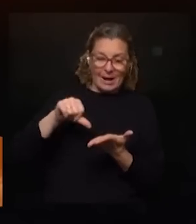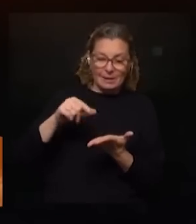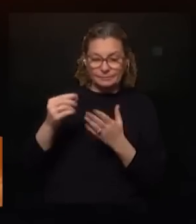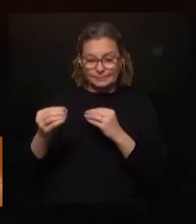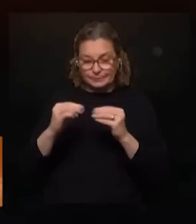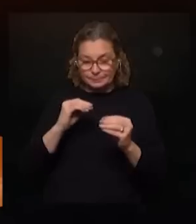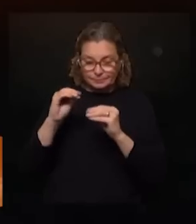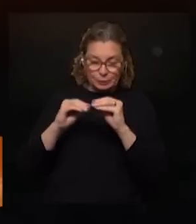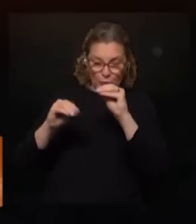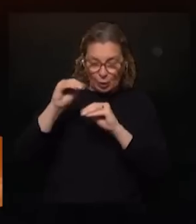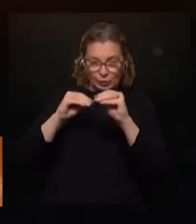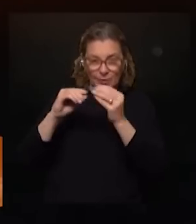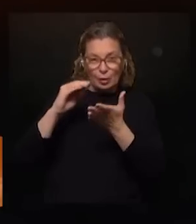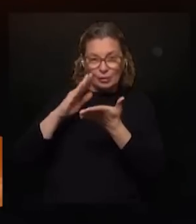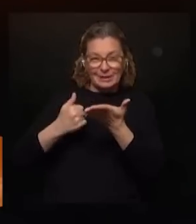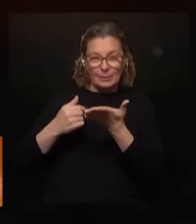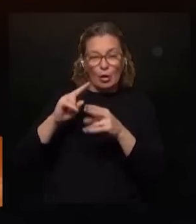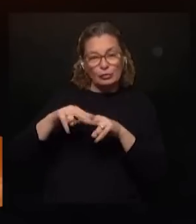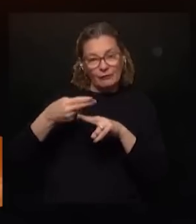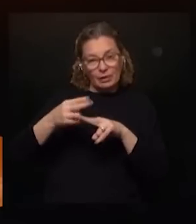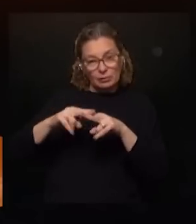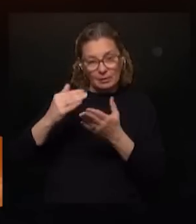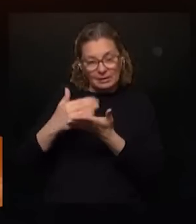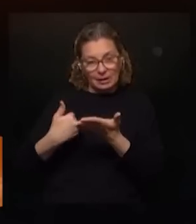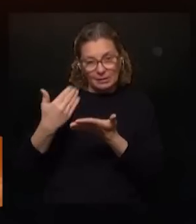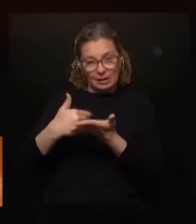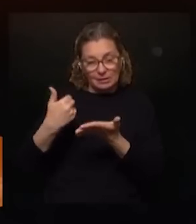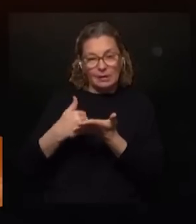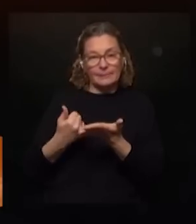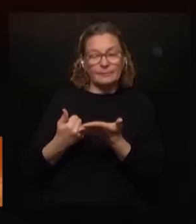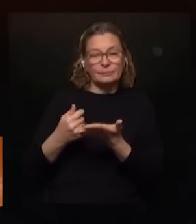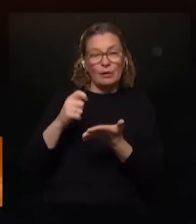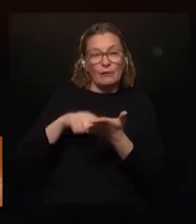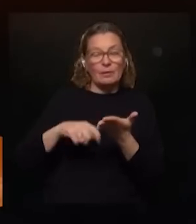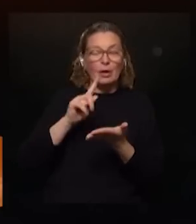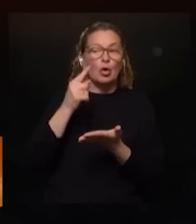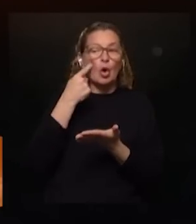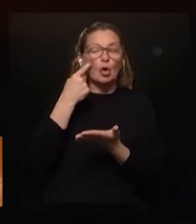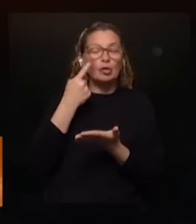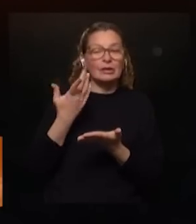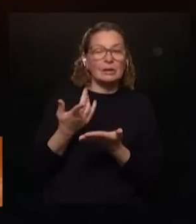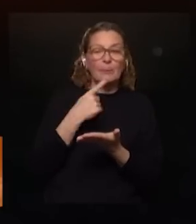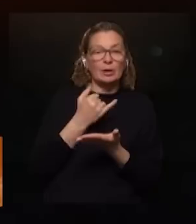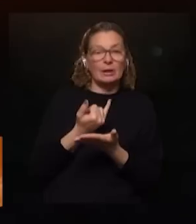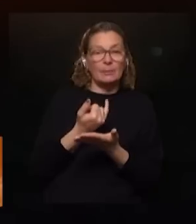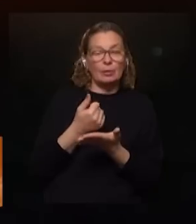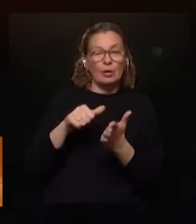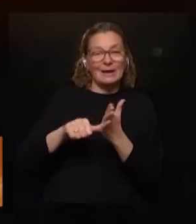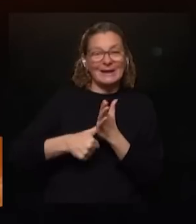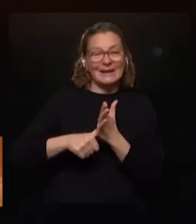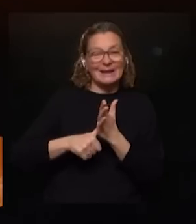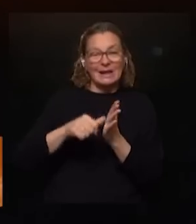procesado se eliminan repeticiones pero puede haber firmas no reconocidas credenciales